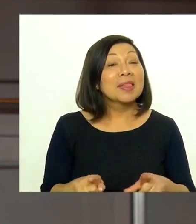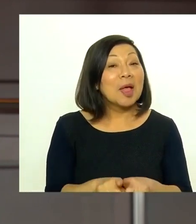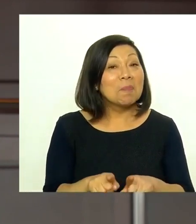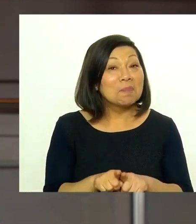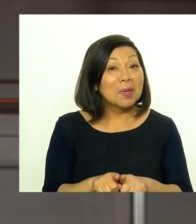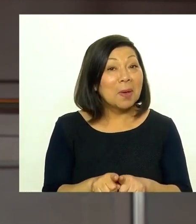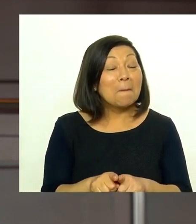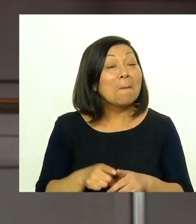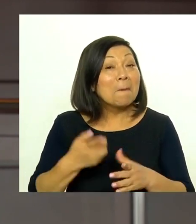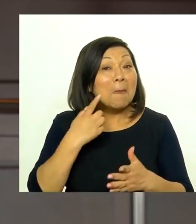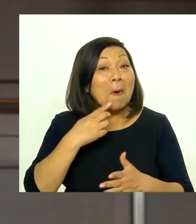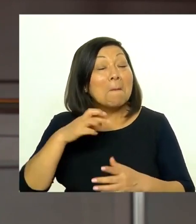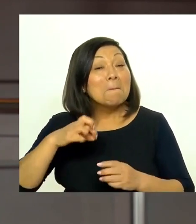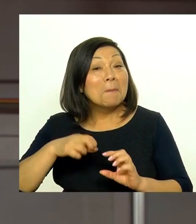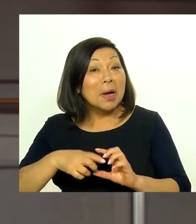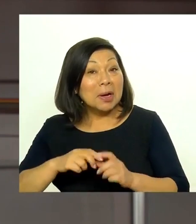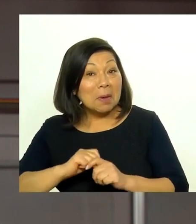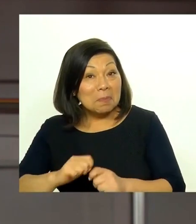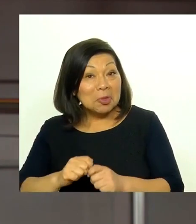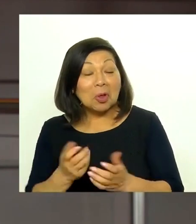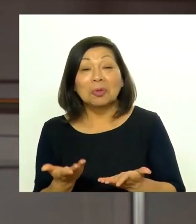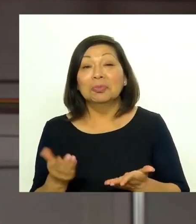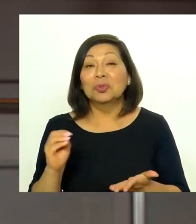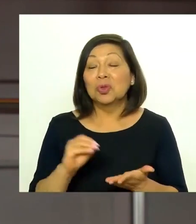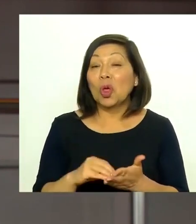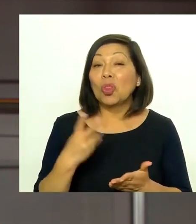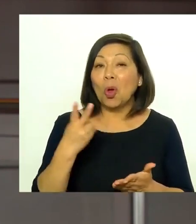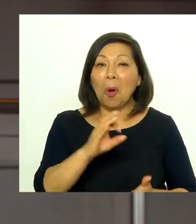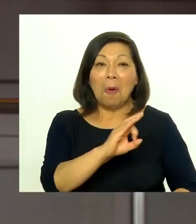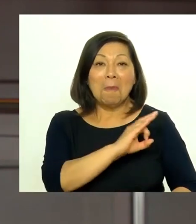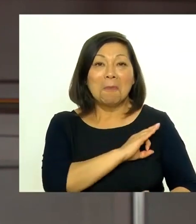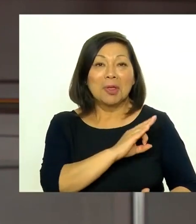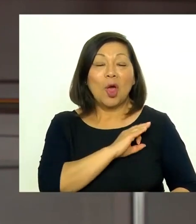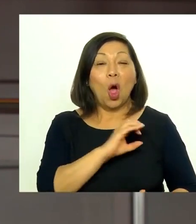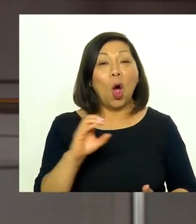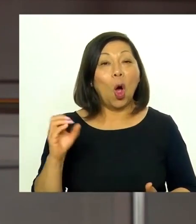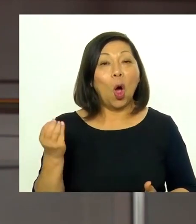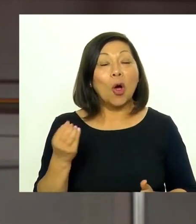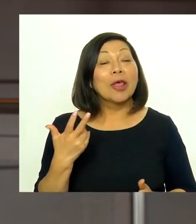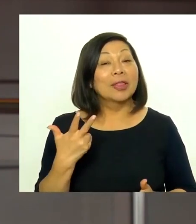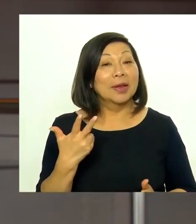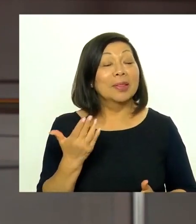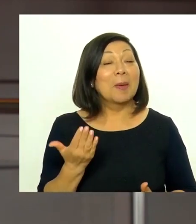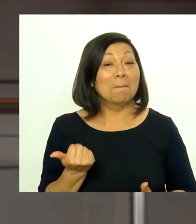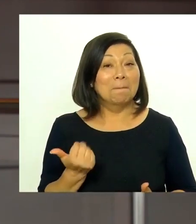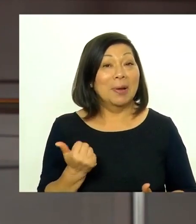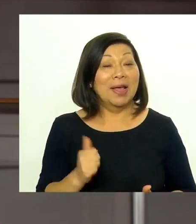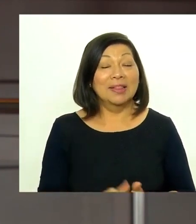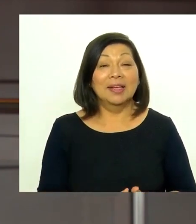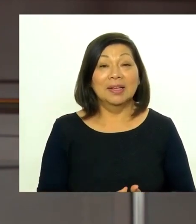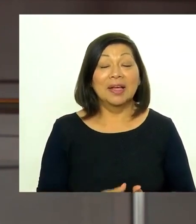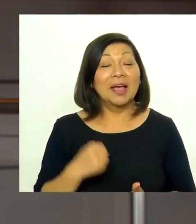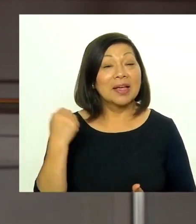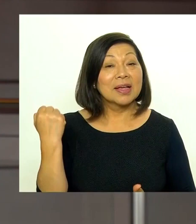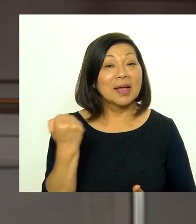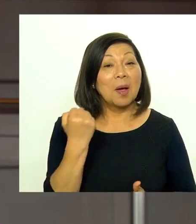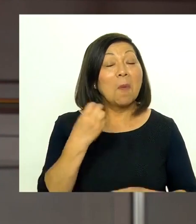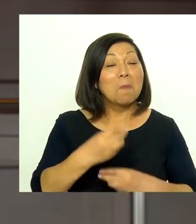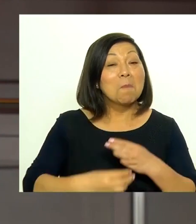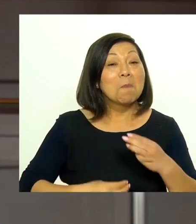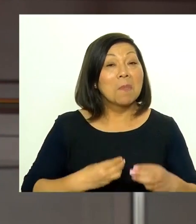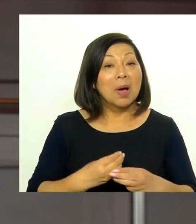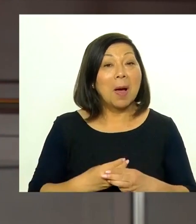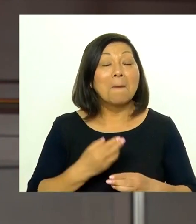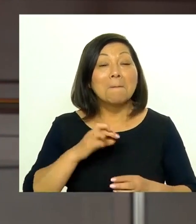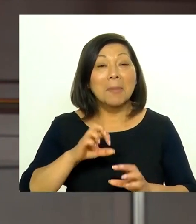y a la selección peruana de para badminton que alcanzó dos medallas de oro y tres de plata en el campeonato